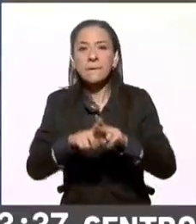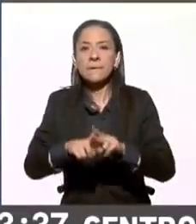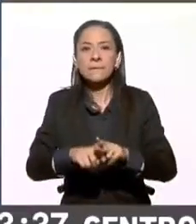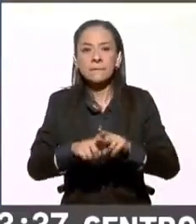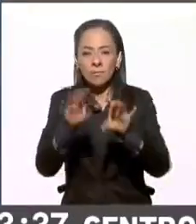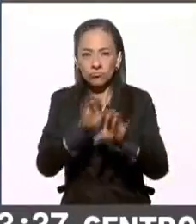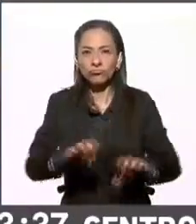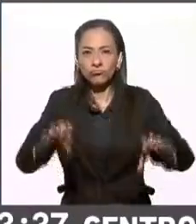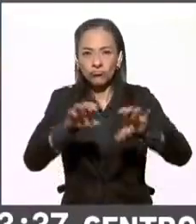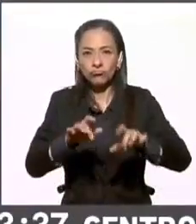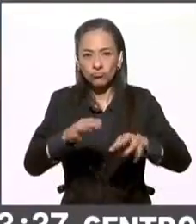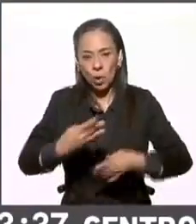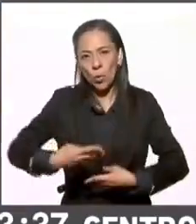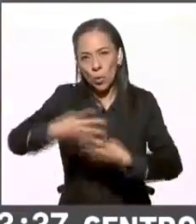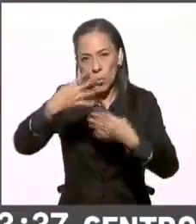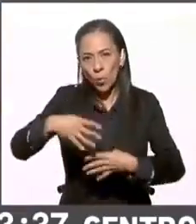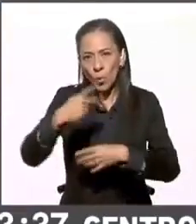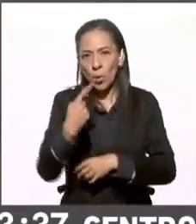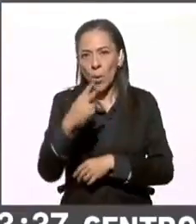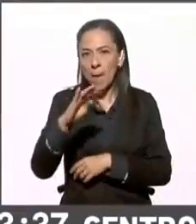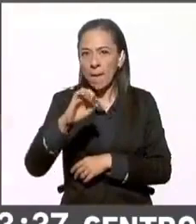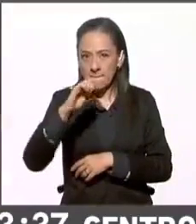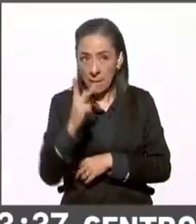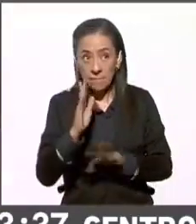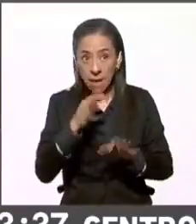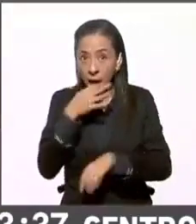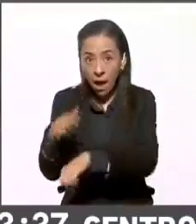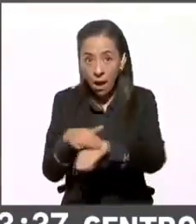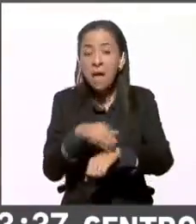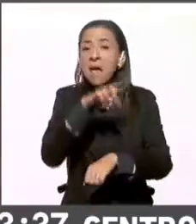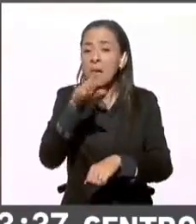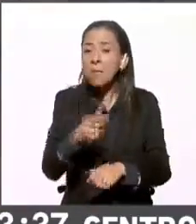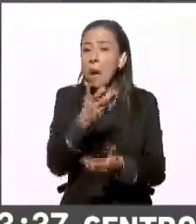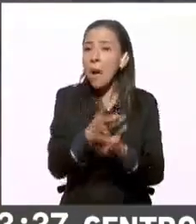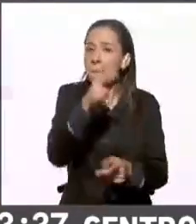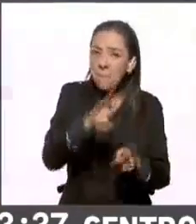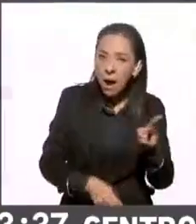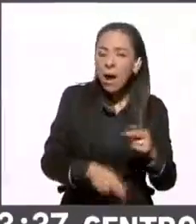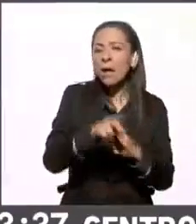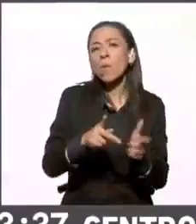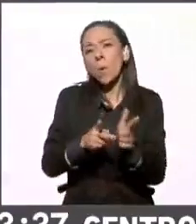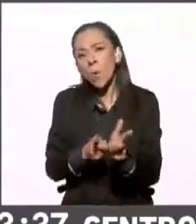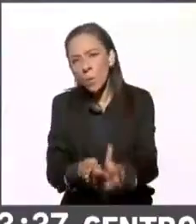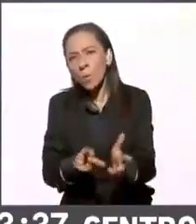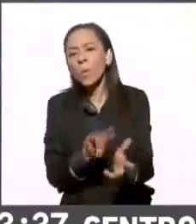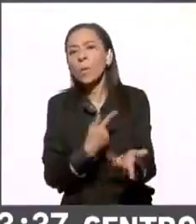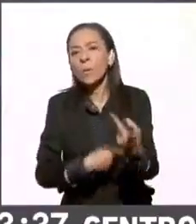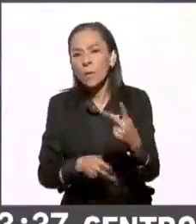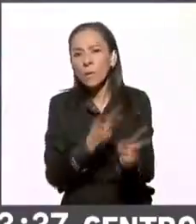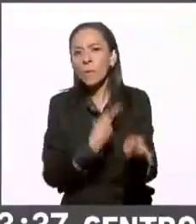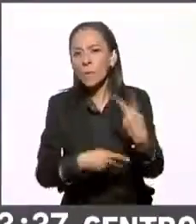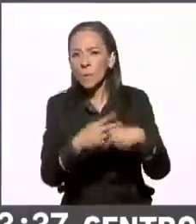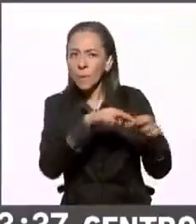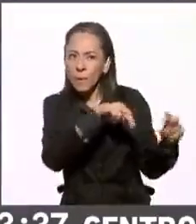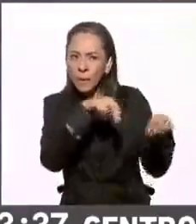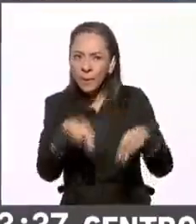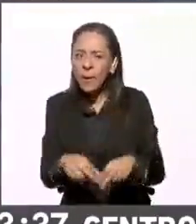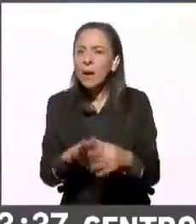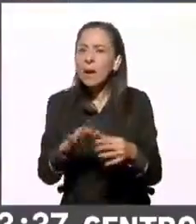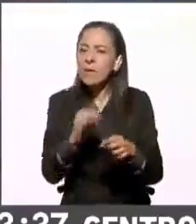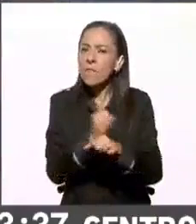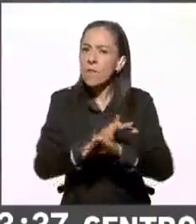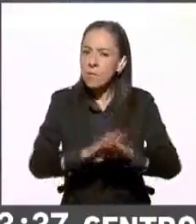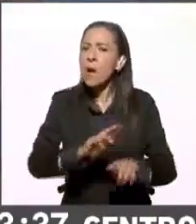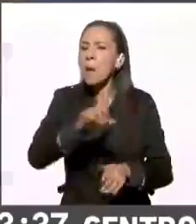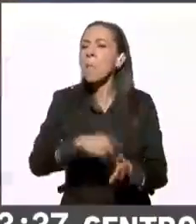resultados. Y a partir de ahí han hecho recesos y han regresado para dar informes al respecto. Bueno, lo más reciente que se tiene